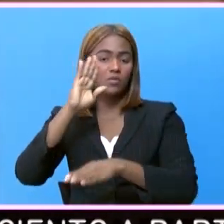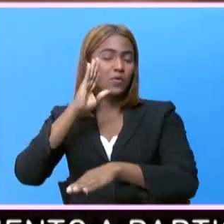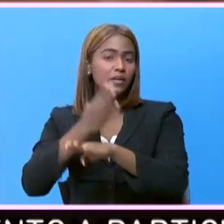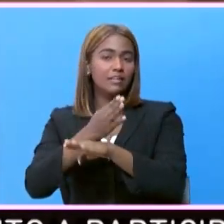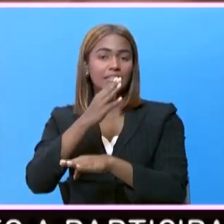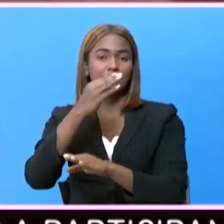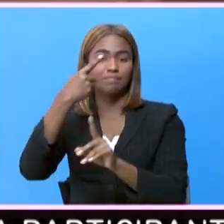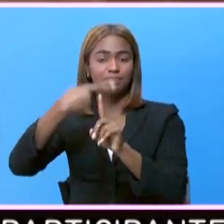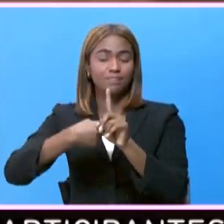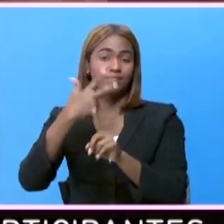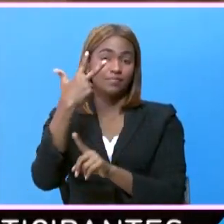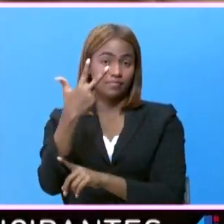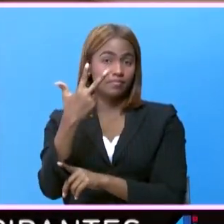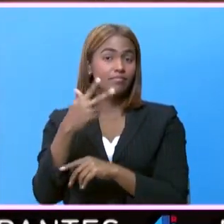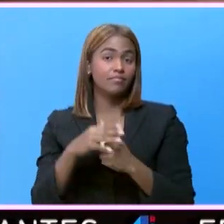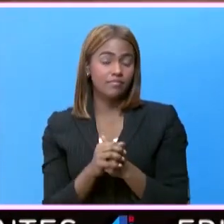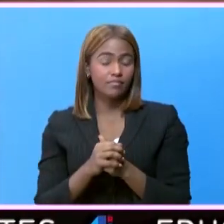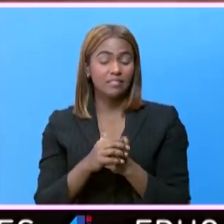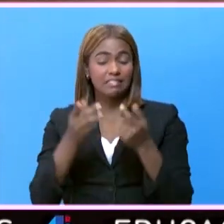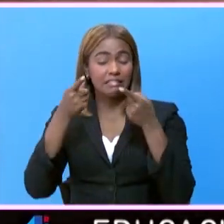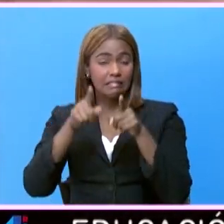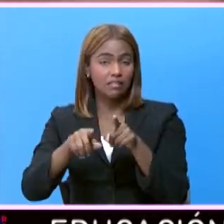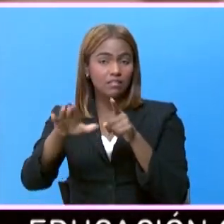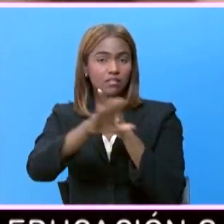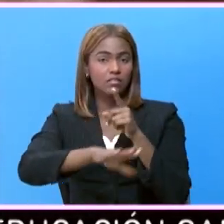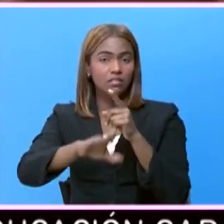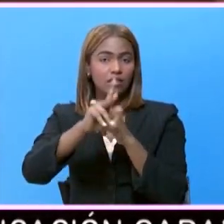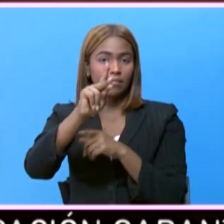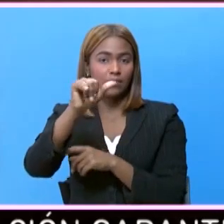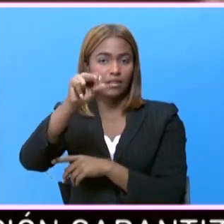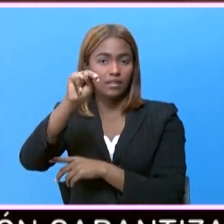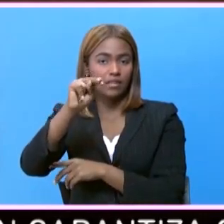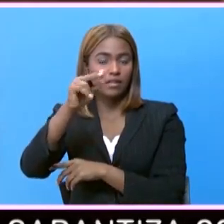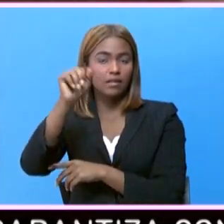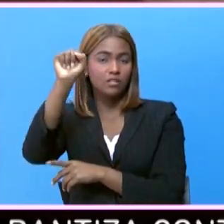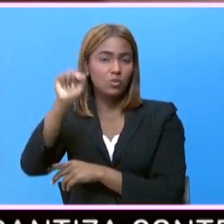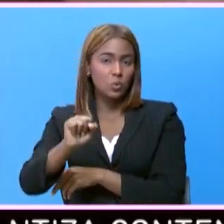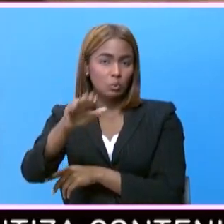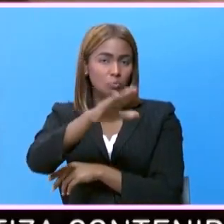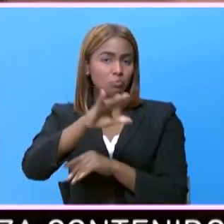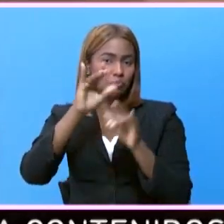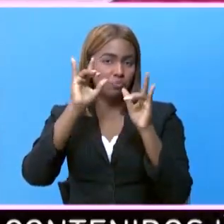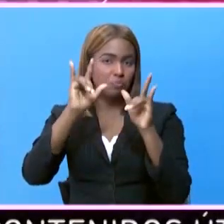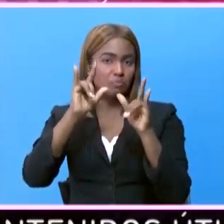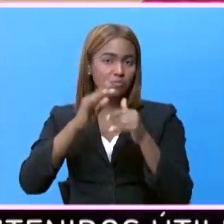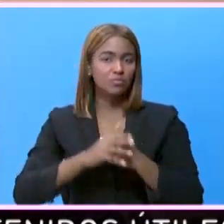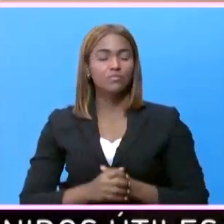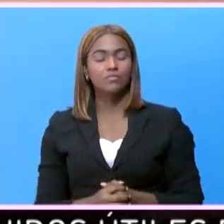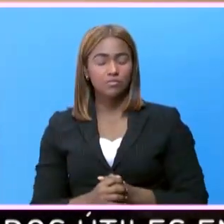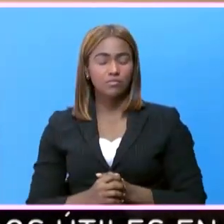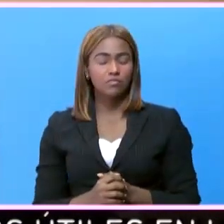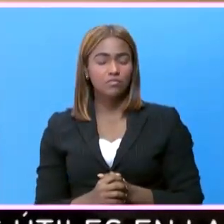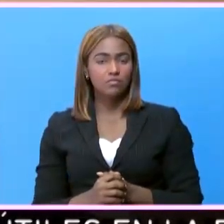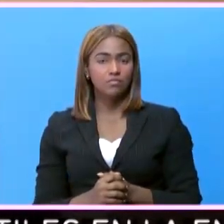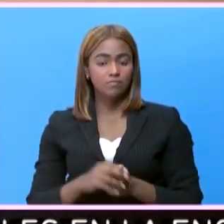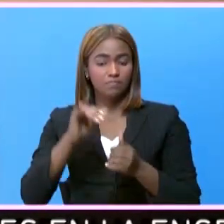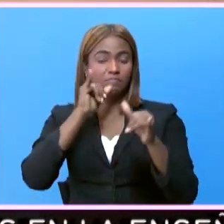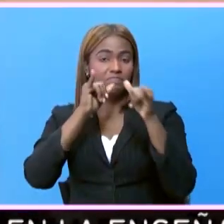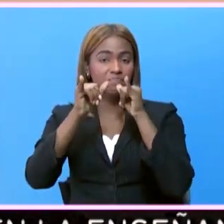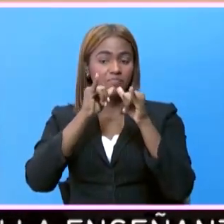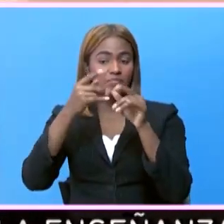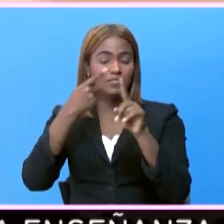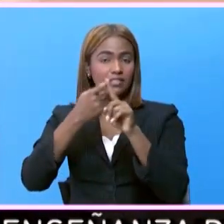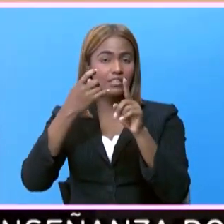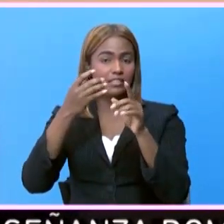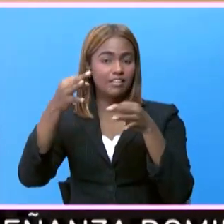hija de tres meses de nacida. Un hecho ocurrido en el sector Pekín, al sur de la ciudad. El periodista de San